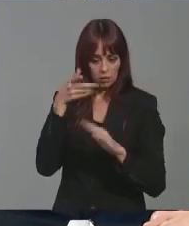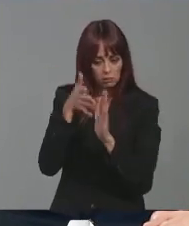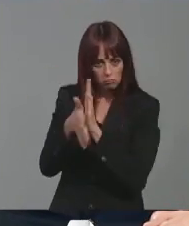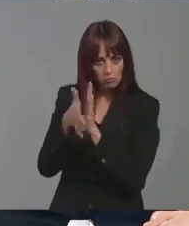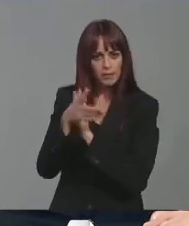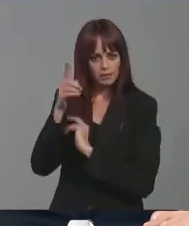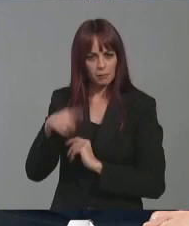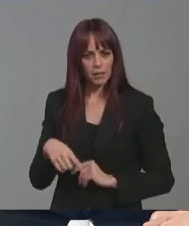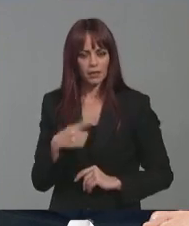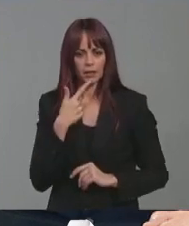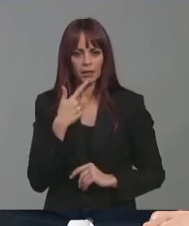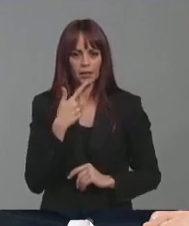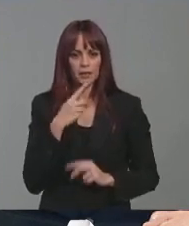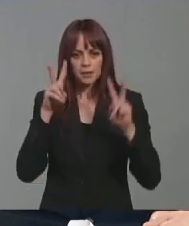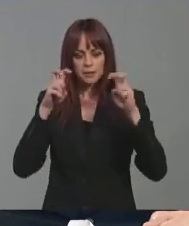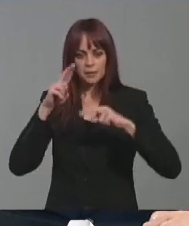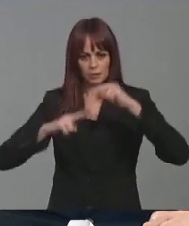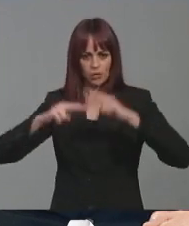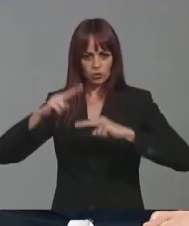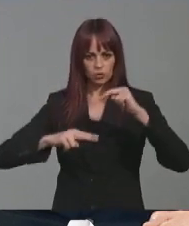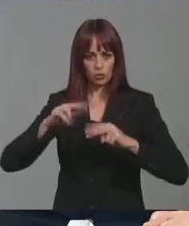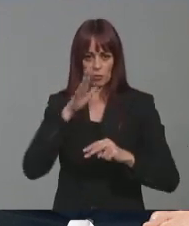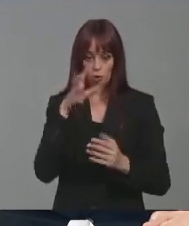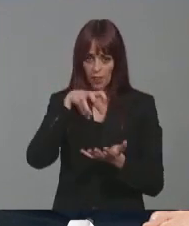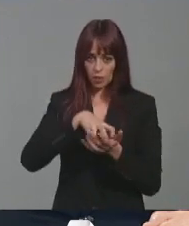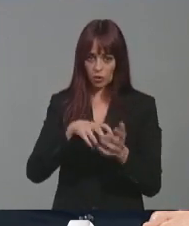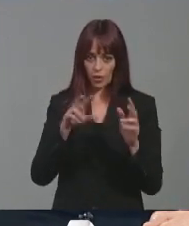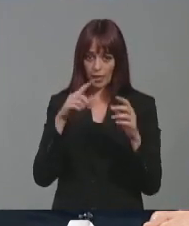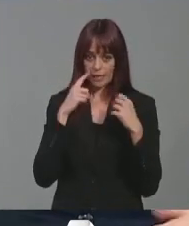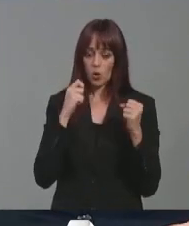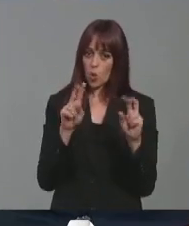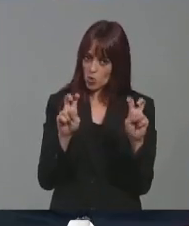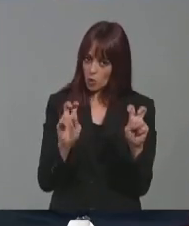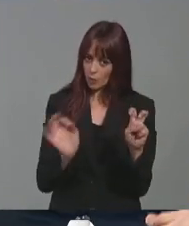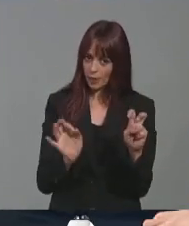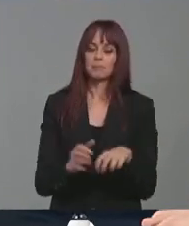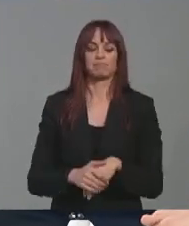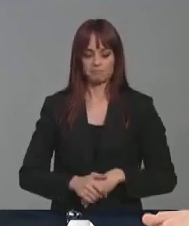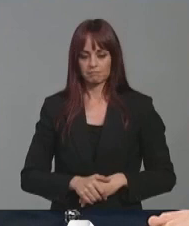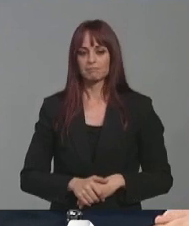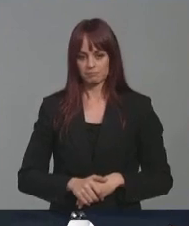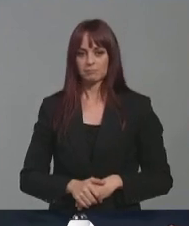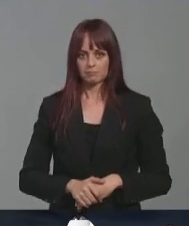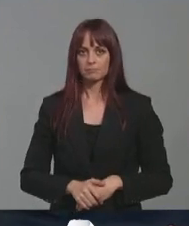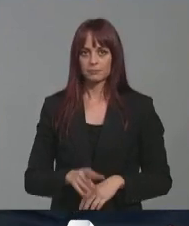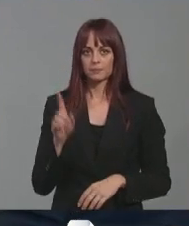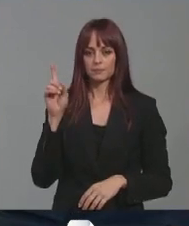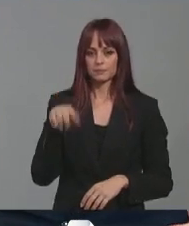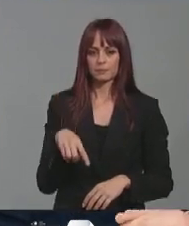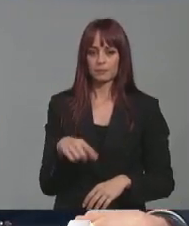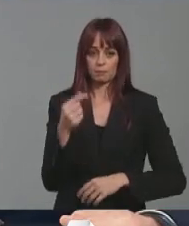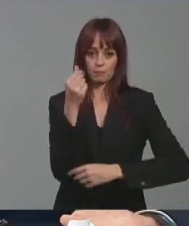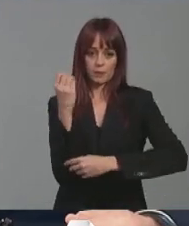también hacía referencia a las infraestructuras porque va a haber nuevos centros de salud. Se hace referencia también a una